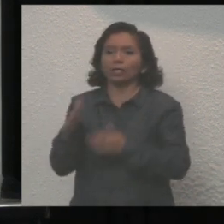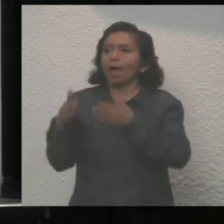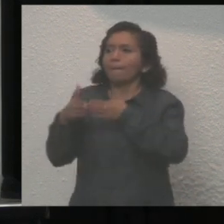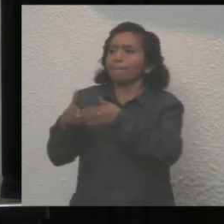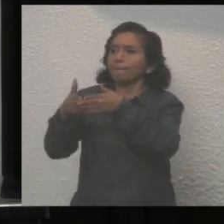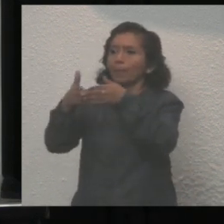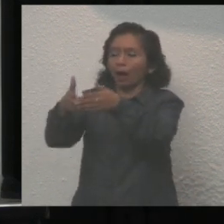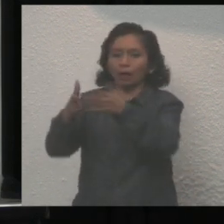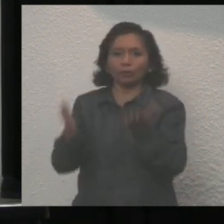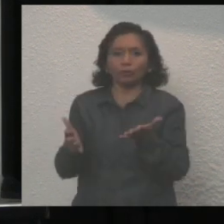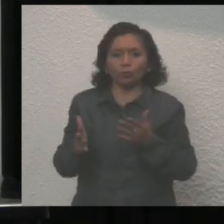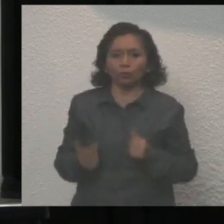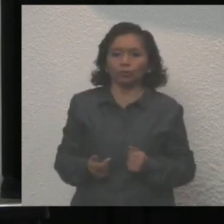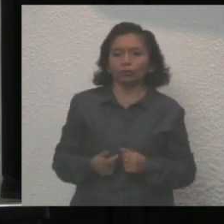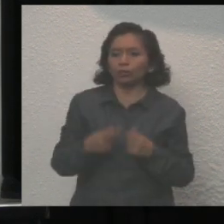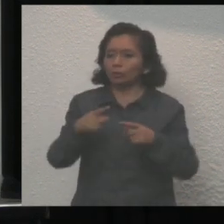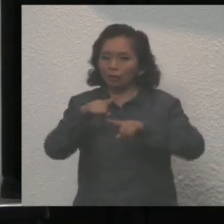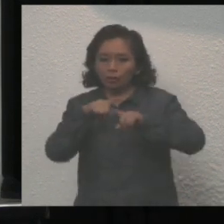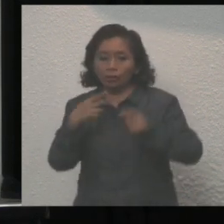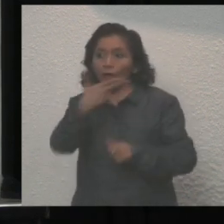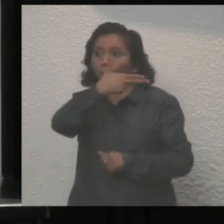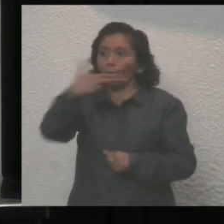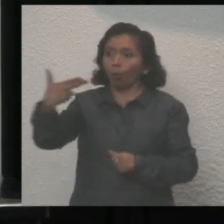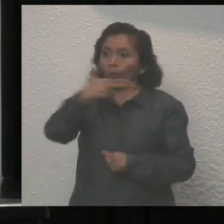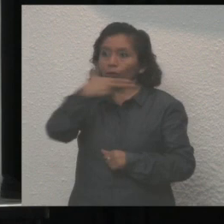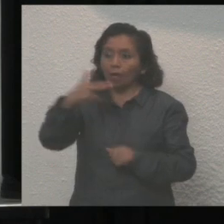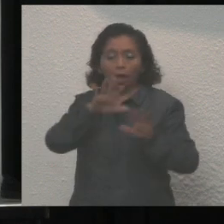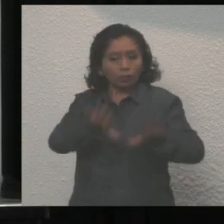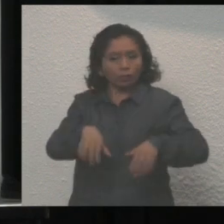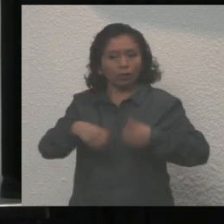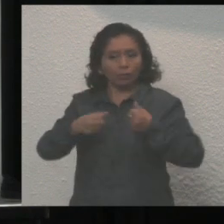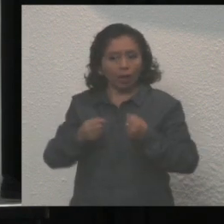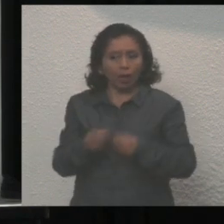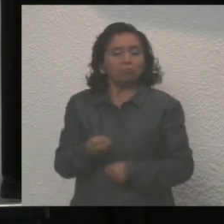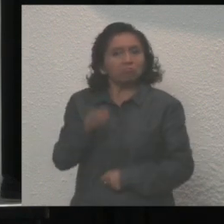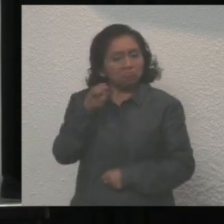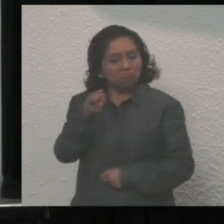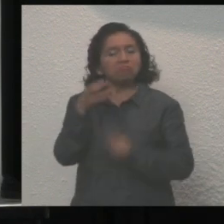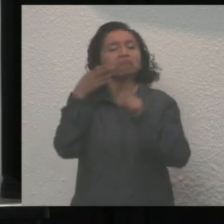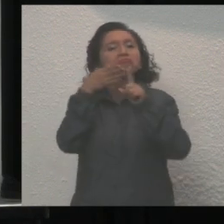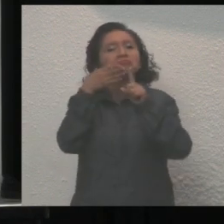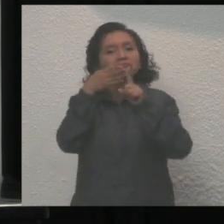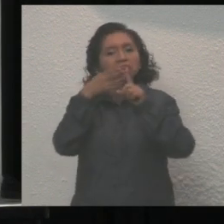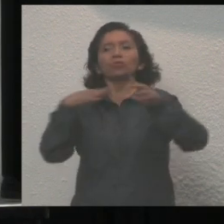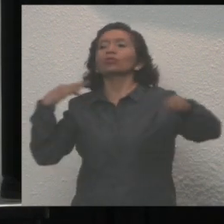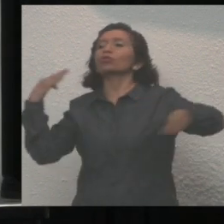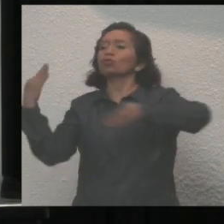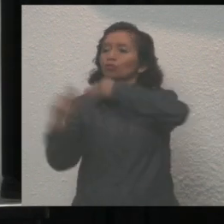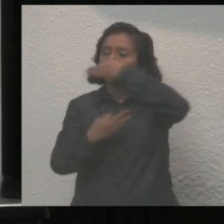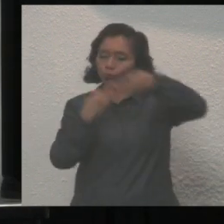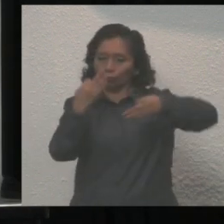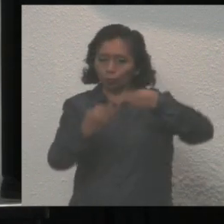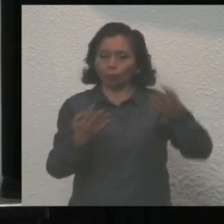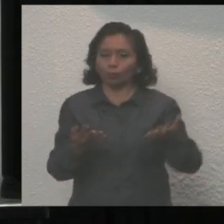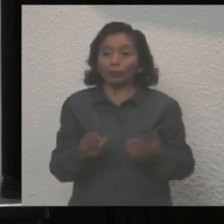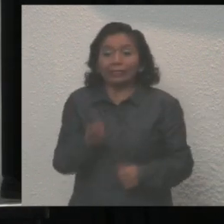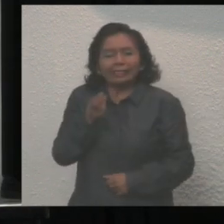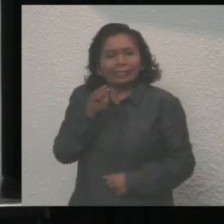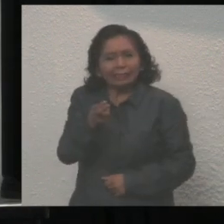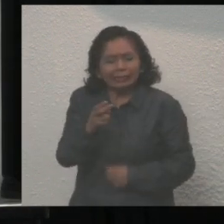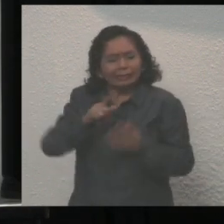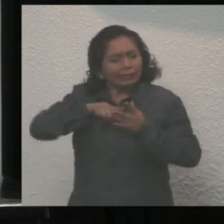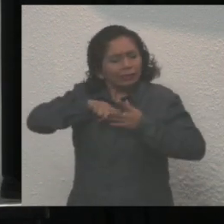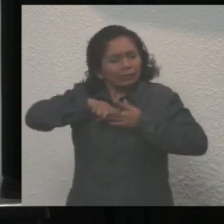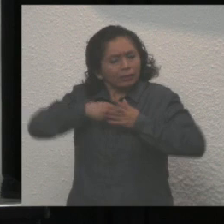y la recuperación de la ocupación hotelera son un logro de todos. Este es el inicio